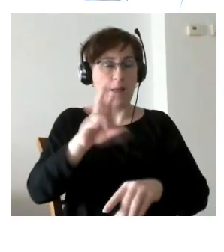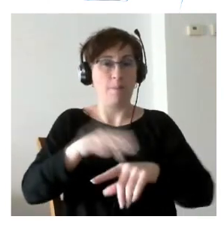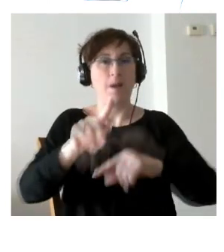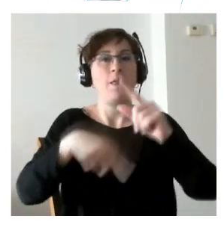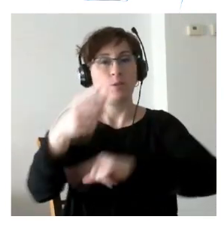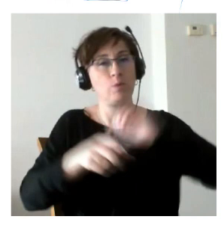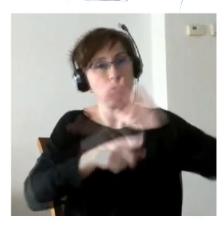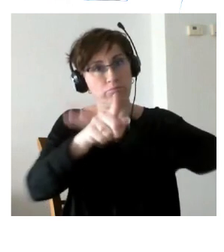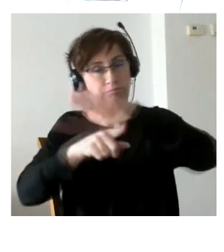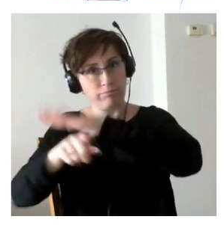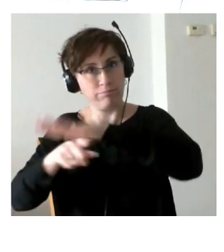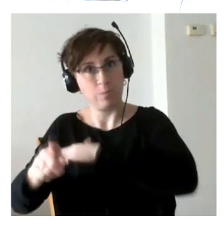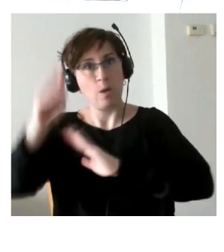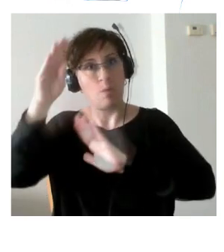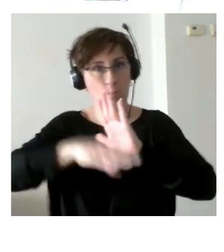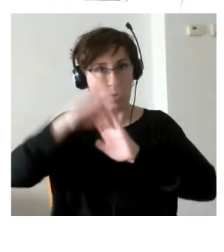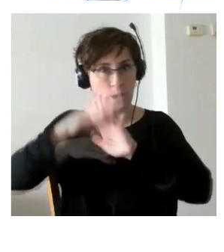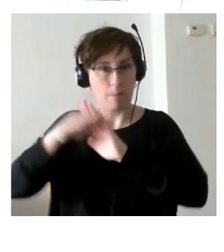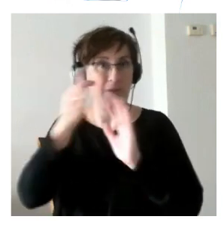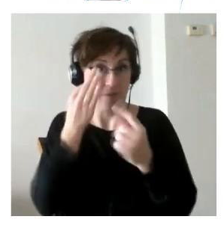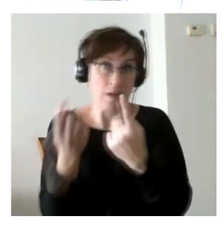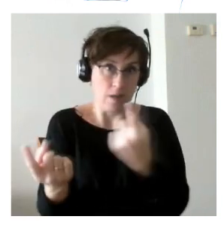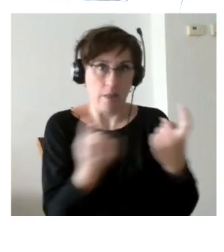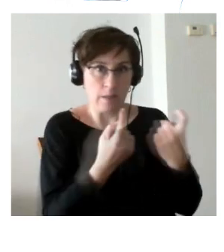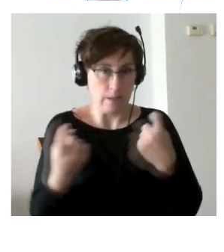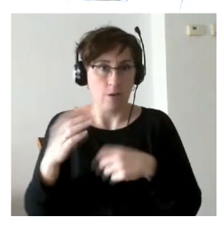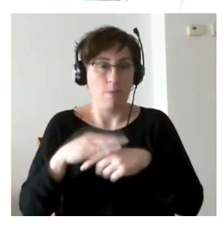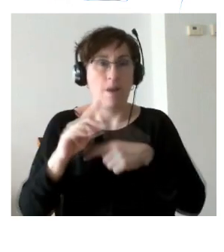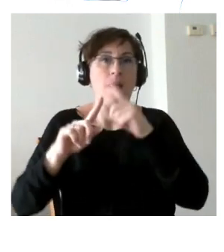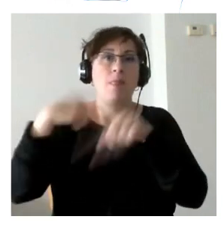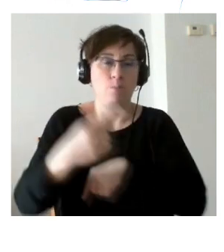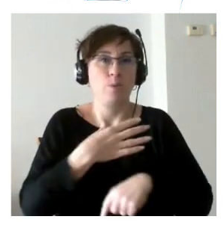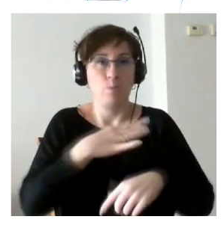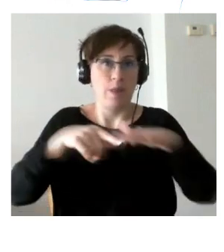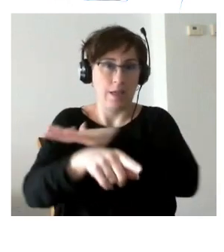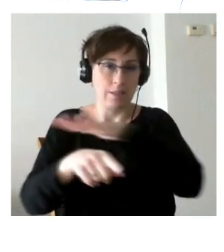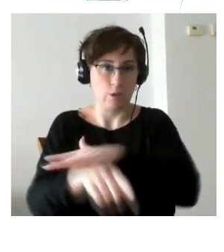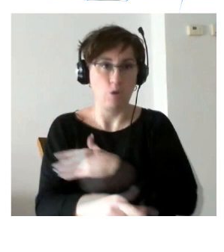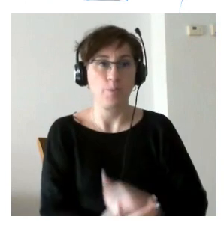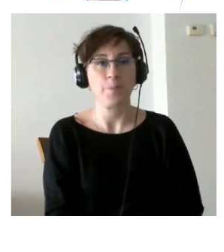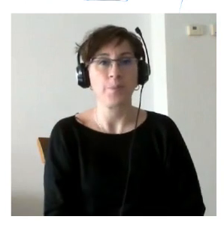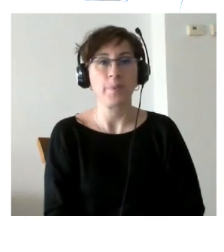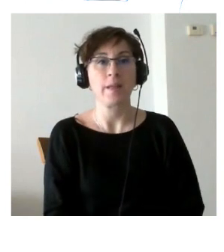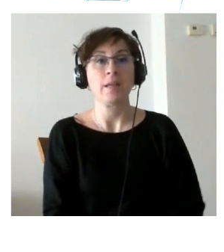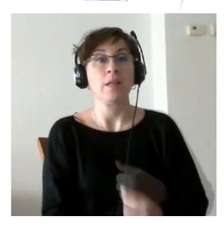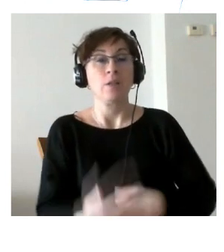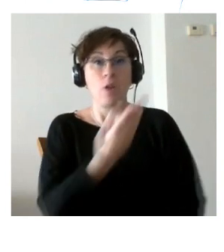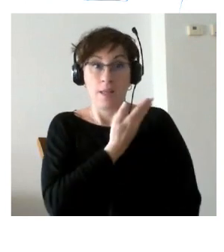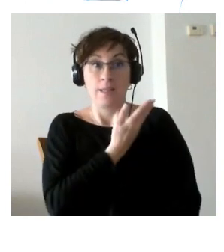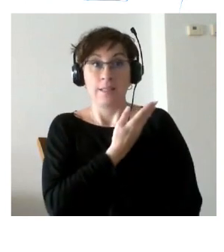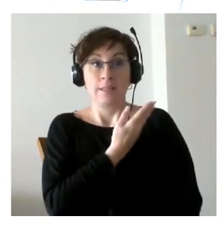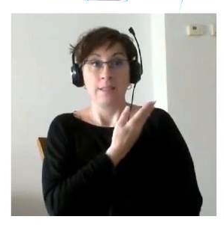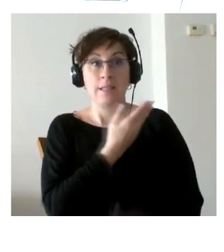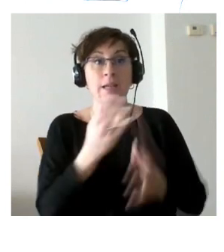desarrollo del programa y que era necesario absolutamente para que se pudiera ejecutar en este convenio se ponían una serie de características